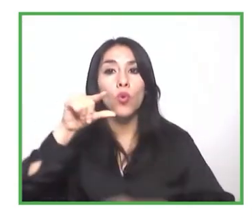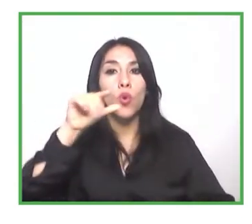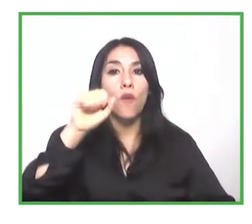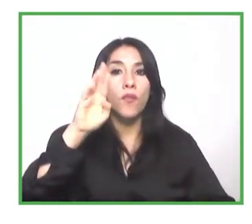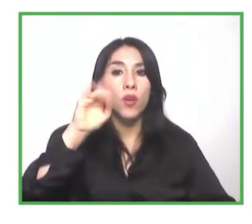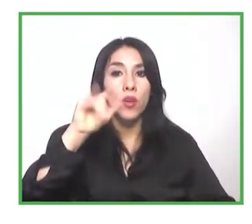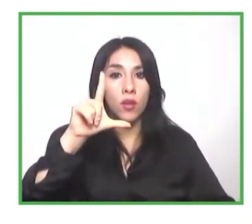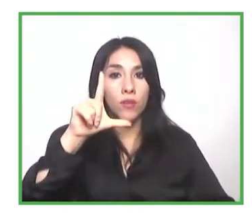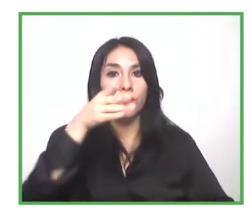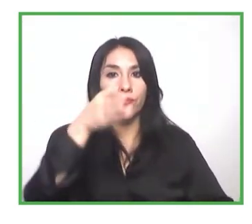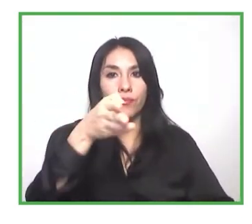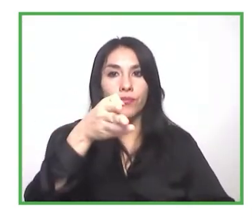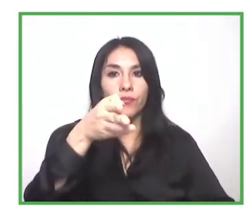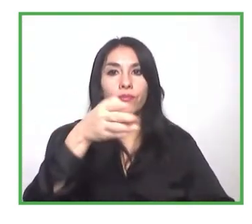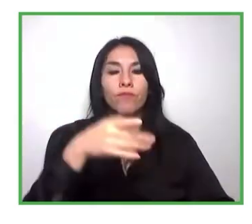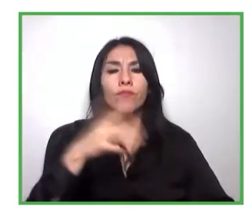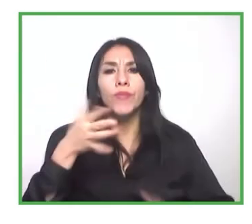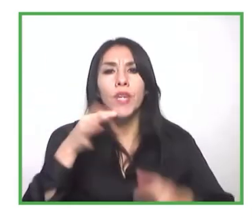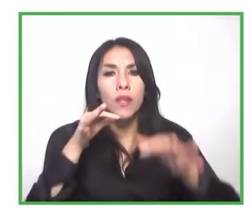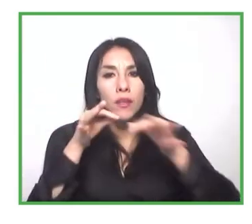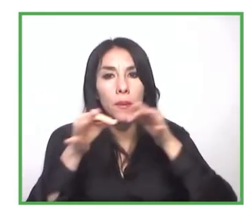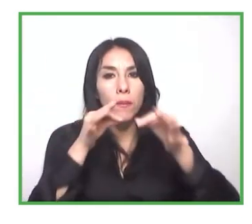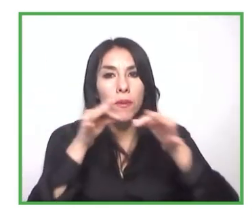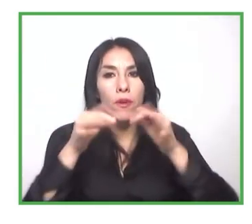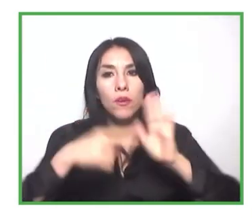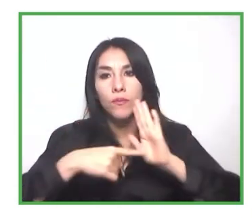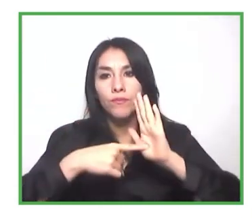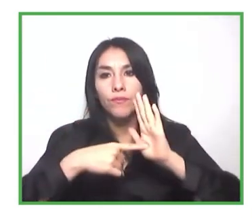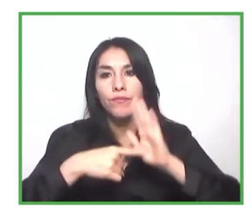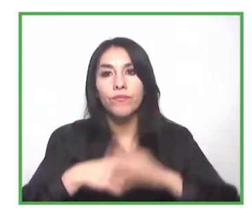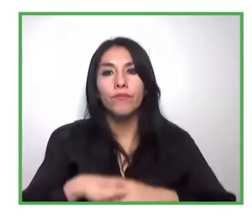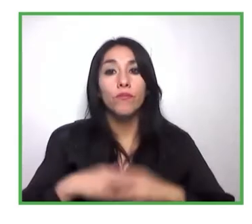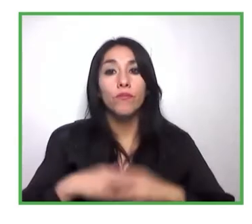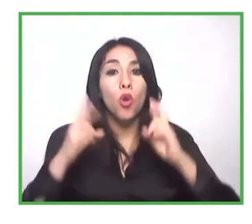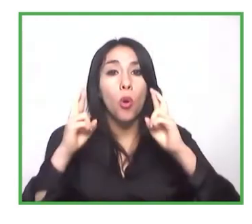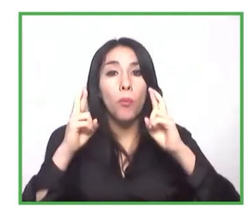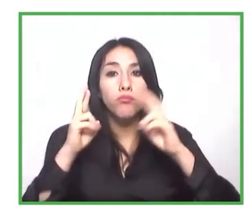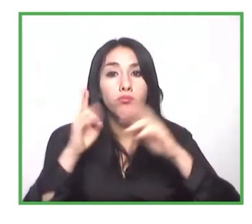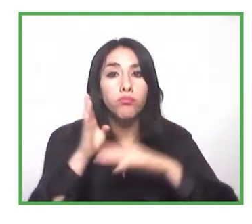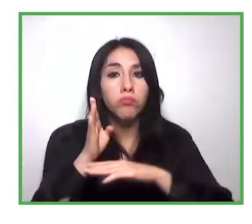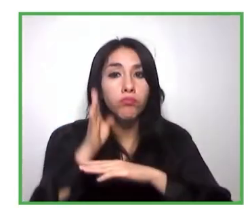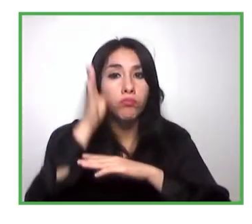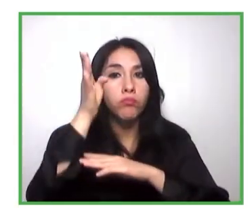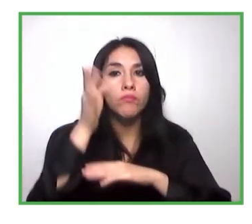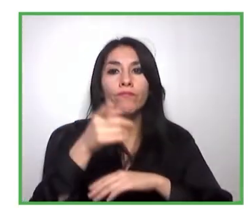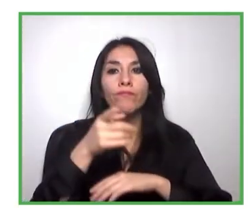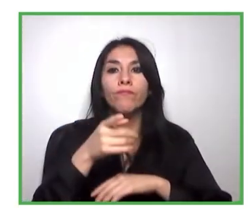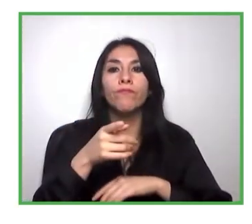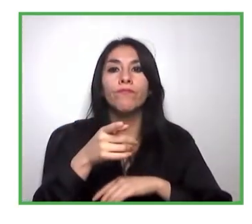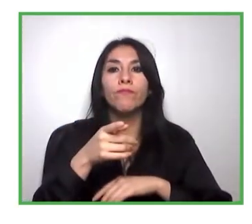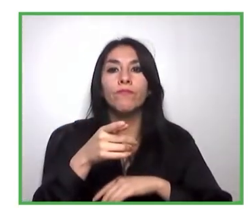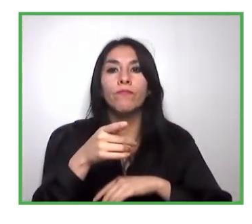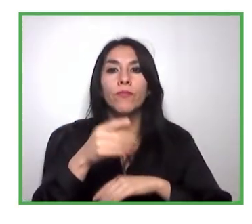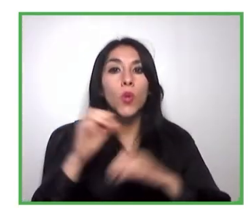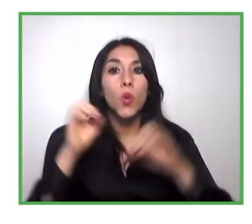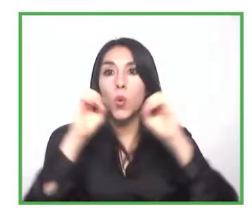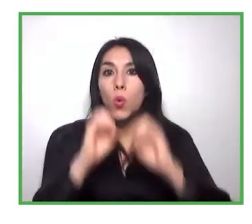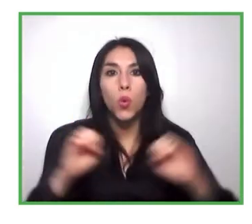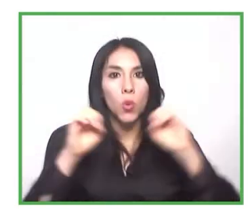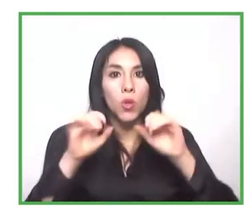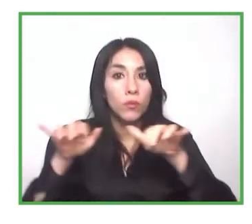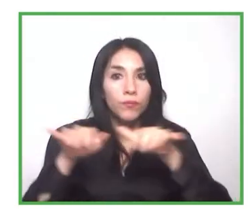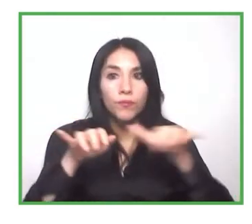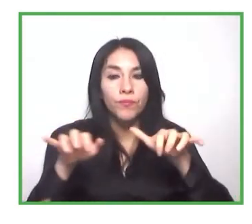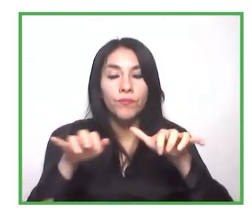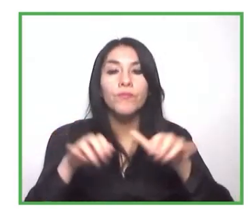que idealmente en un futuro ojalá no tuviésemos portal y tener que segmentar por reclutamiento y selección de